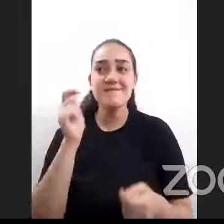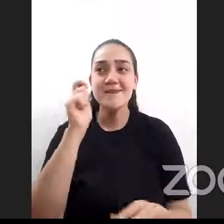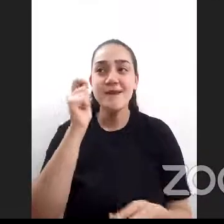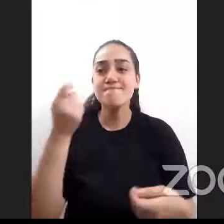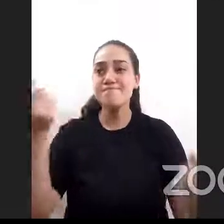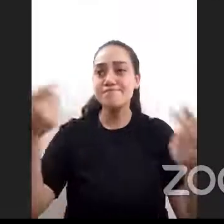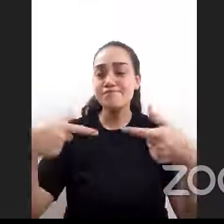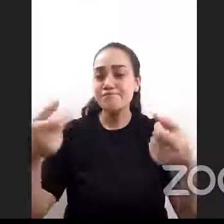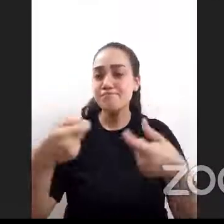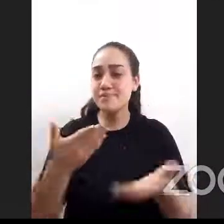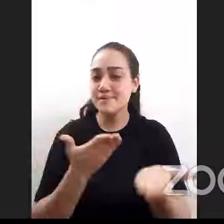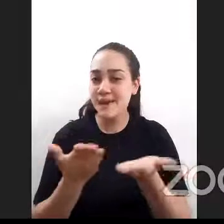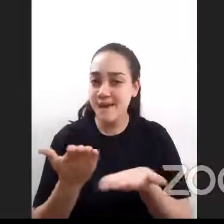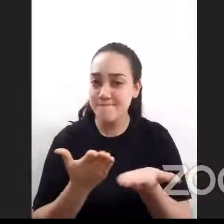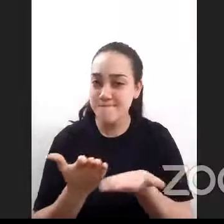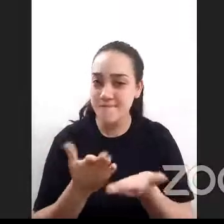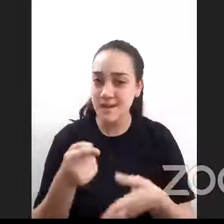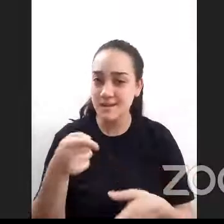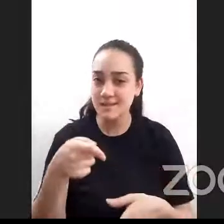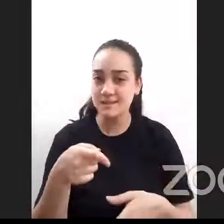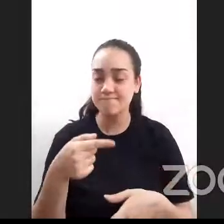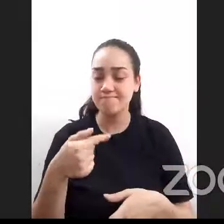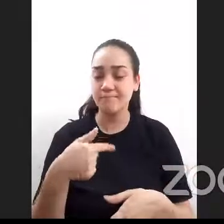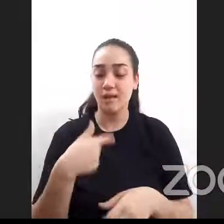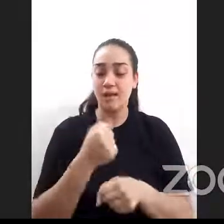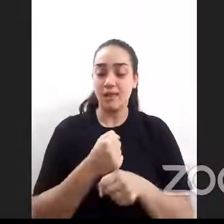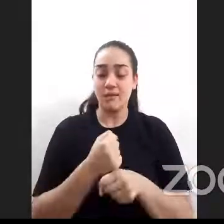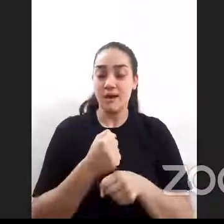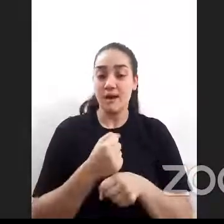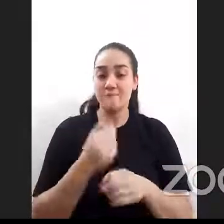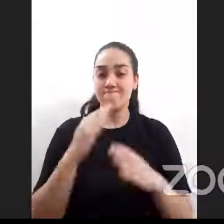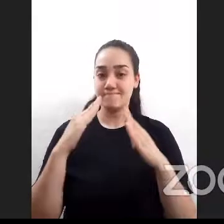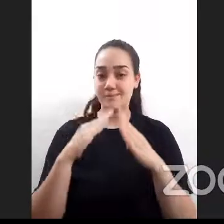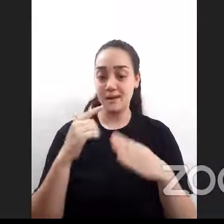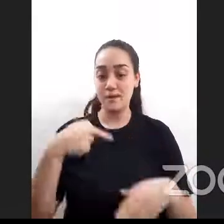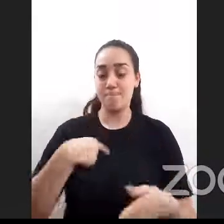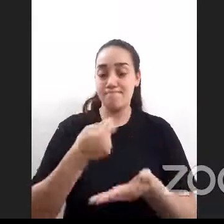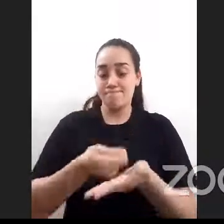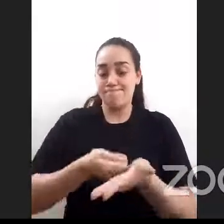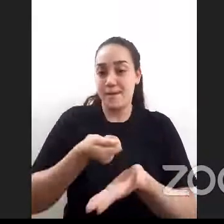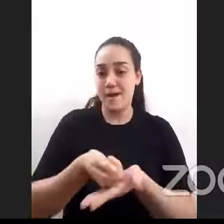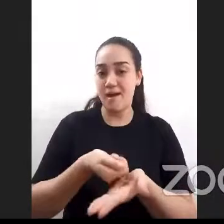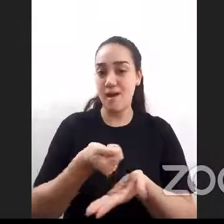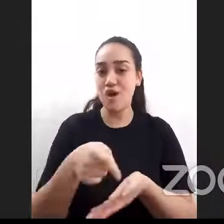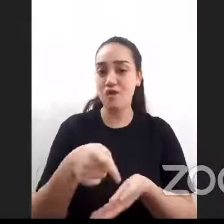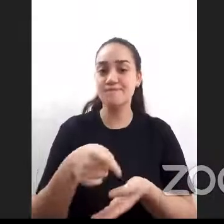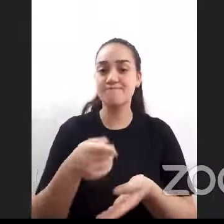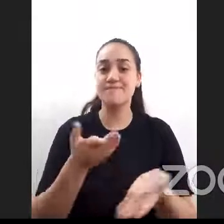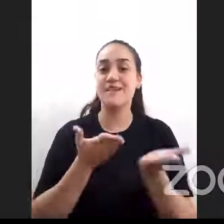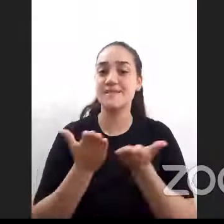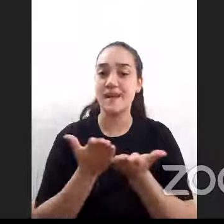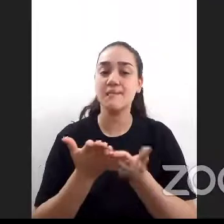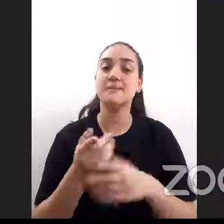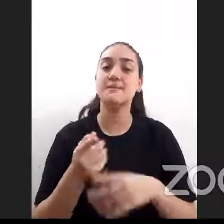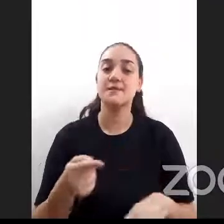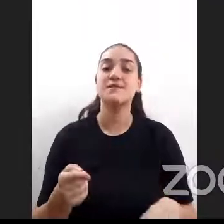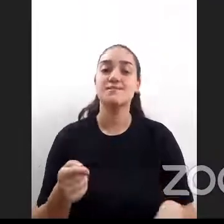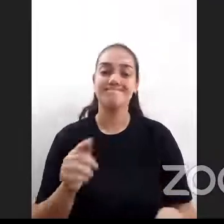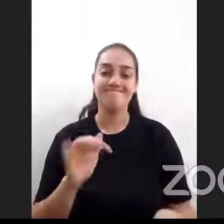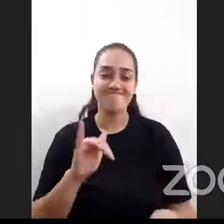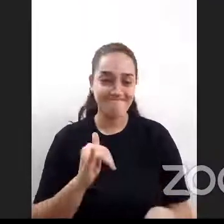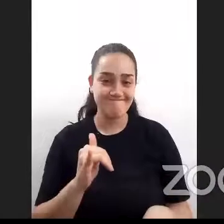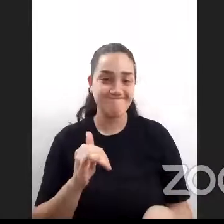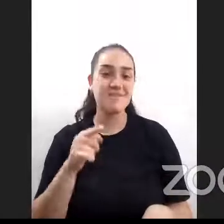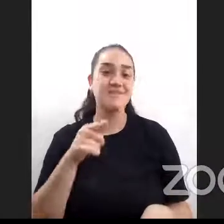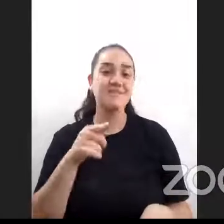de hecho yo he pasado a trabajar en casa y me pago yo el servicio para hacer todo mi trabajo coincido con la dificultad de conectividad dice Marina y